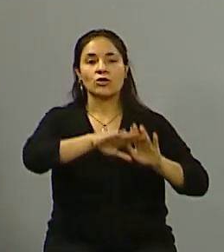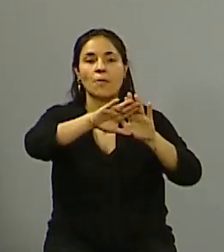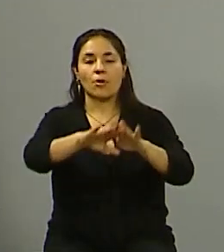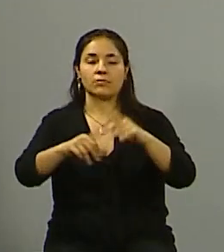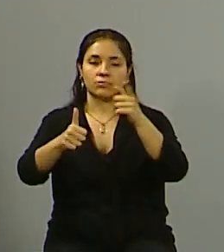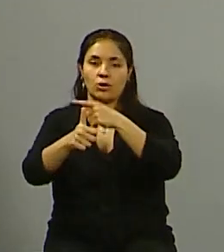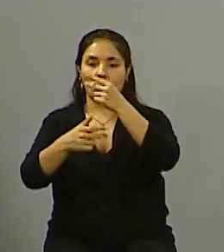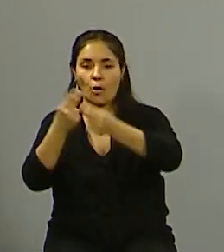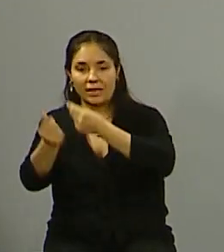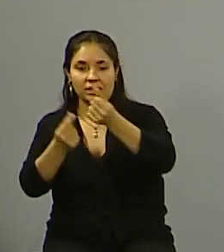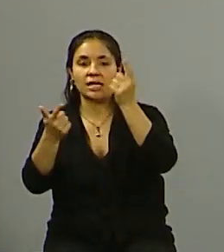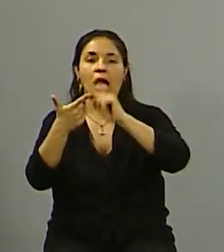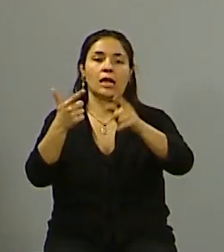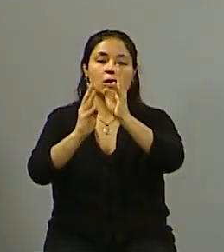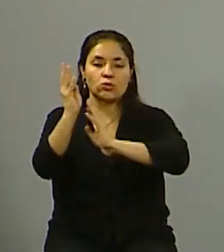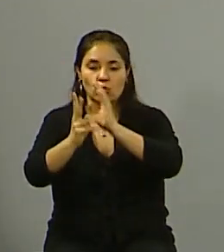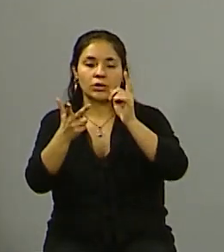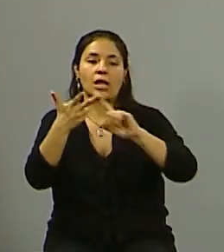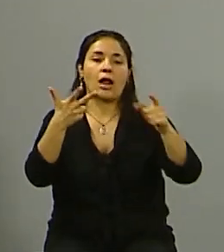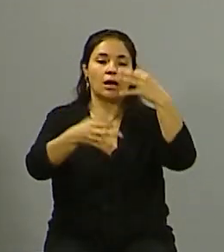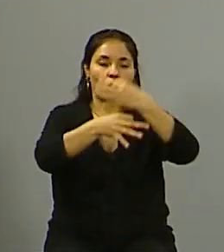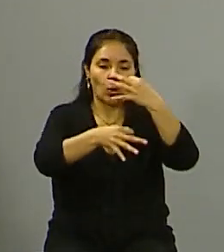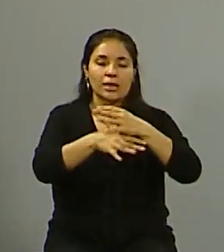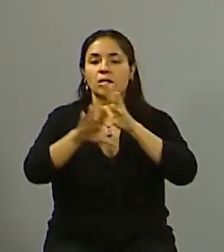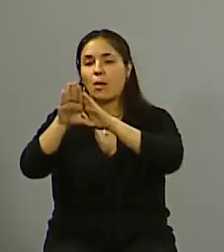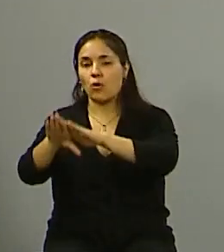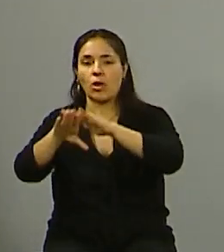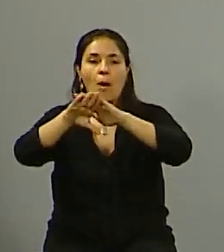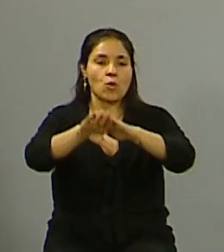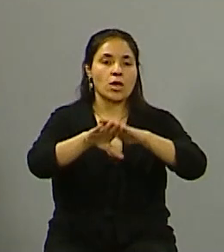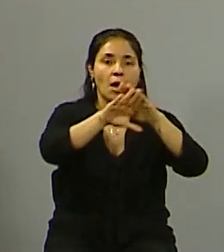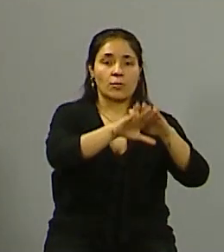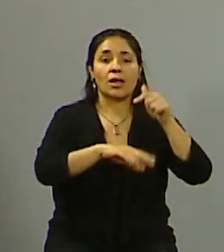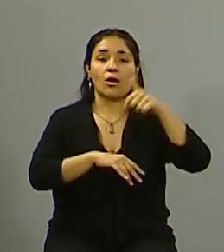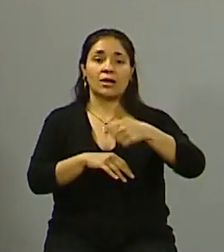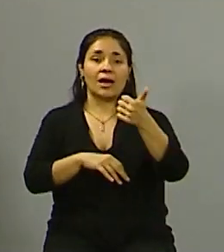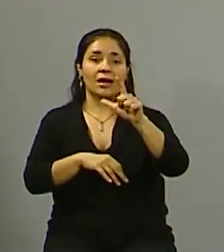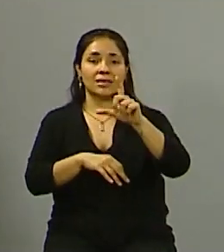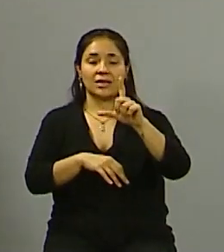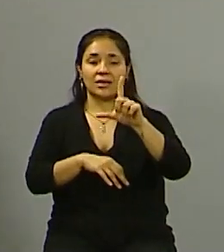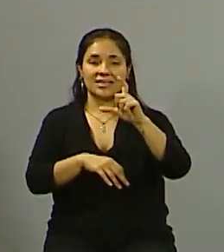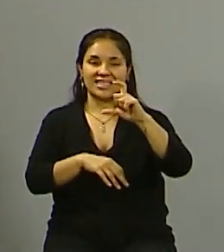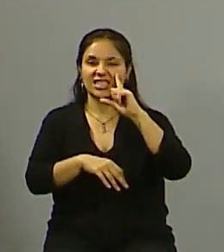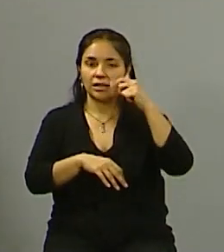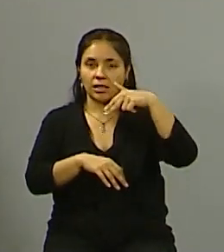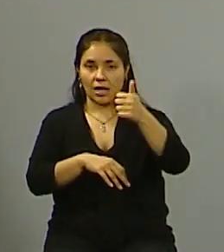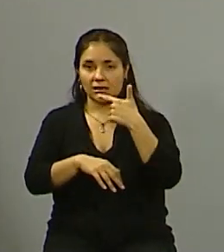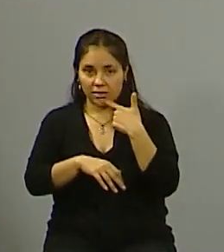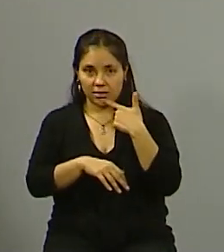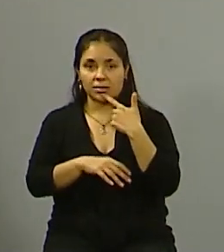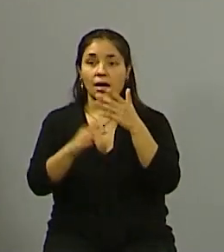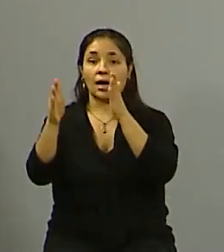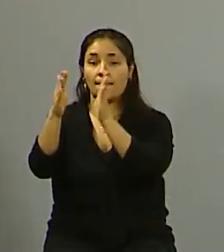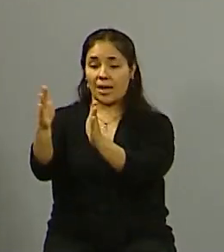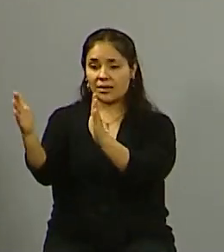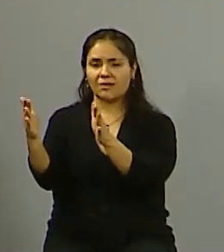industrial, educativo, entonces, ahora hay que hacer Alcina porque hay que hacer la parte de Alcina